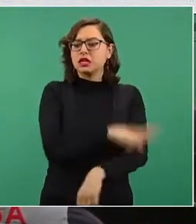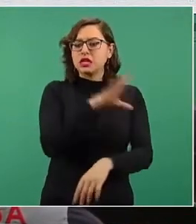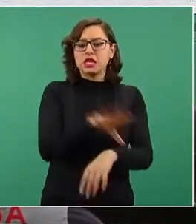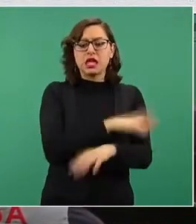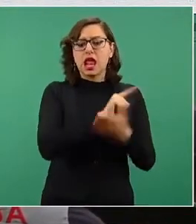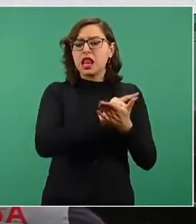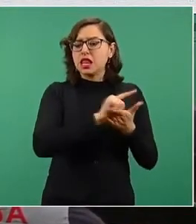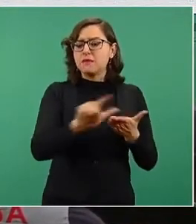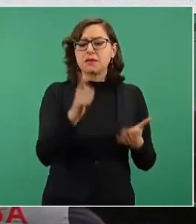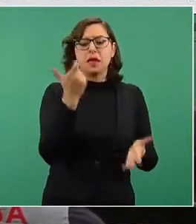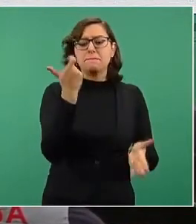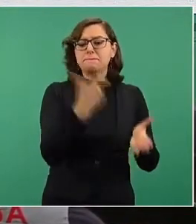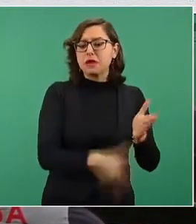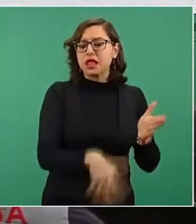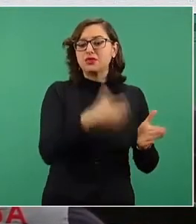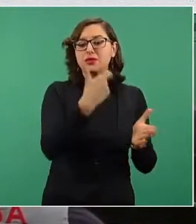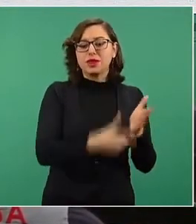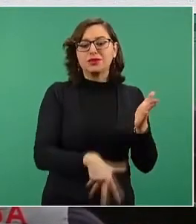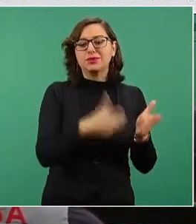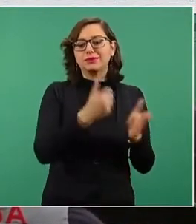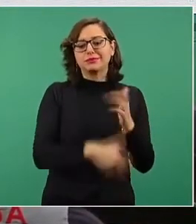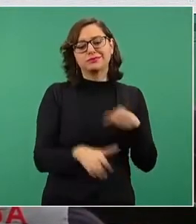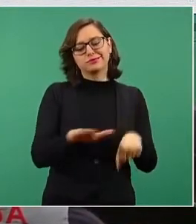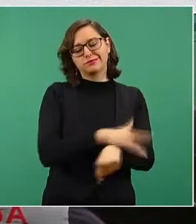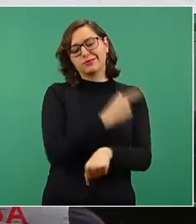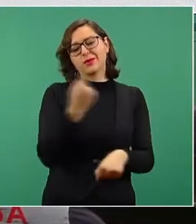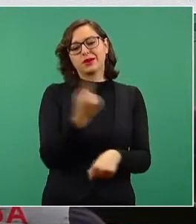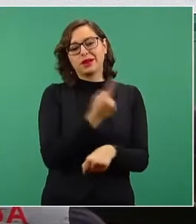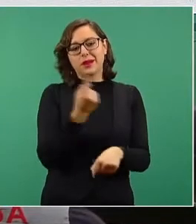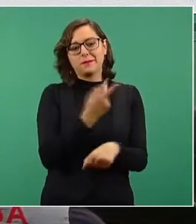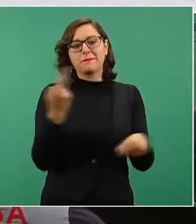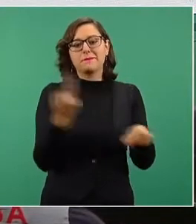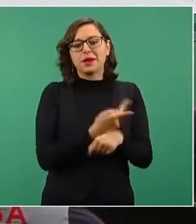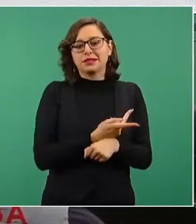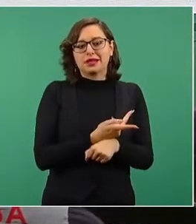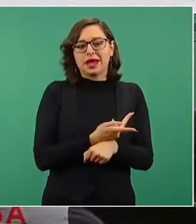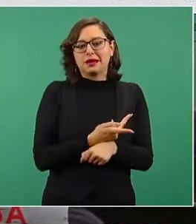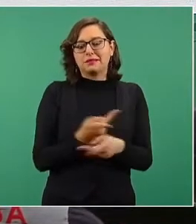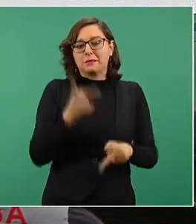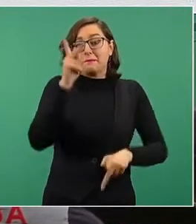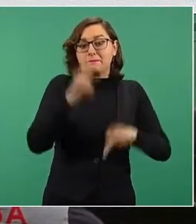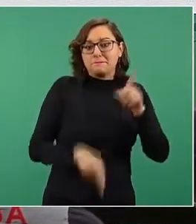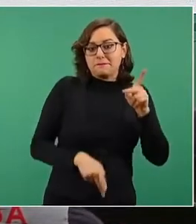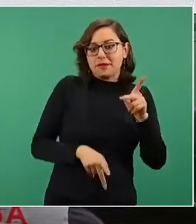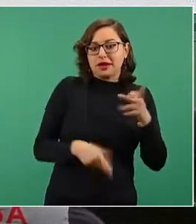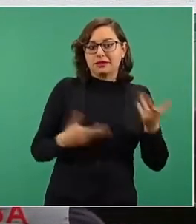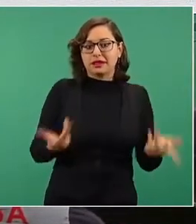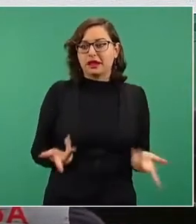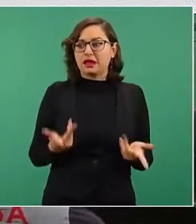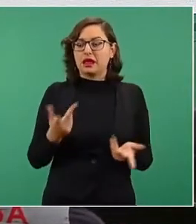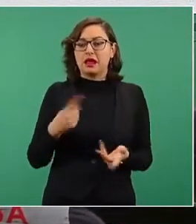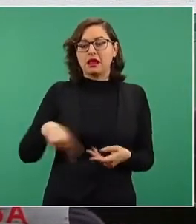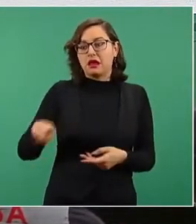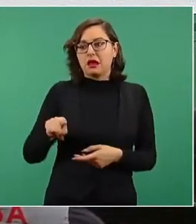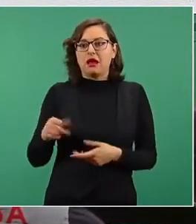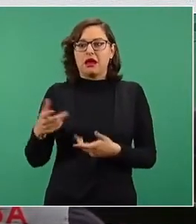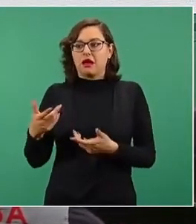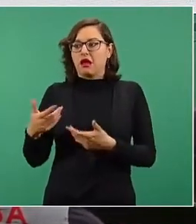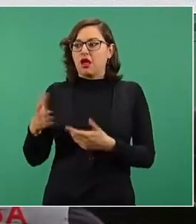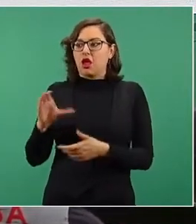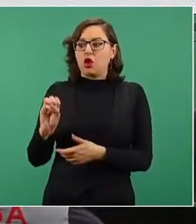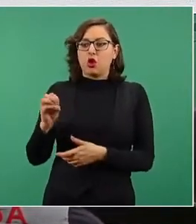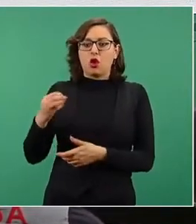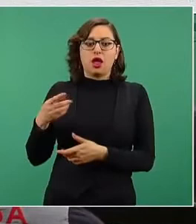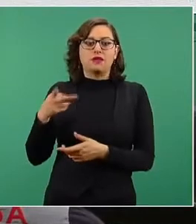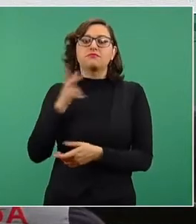más baratas, porque el variable fundamentalmente lo relacionan con combustible, pero entonces la eólica y la solar no usan. Ah,